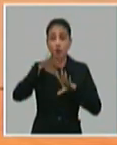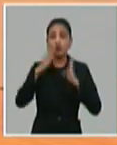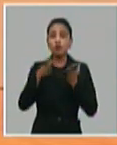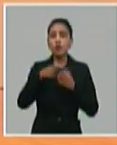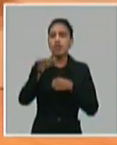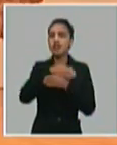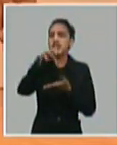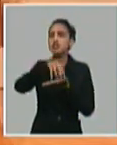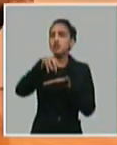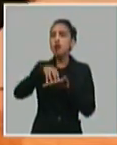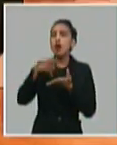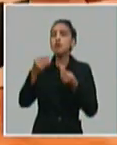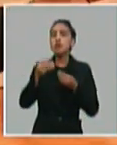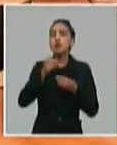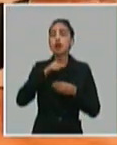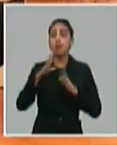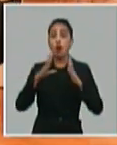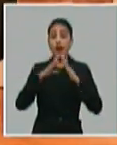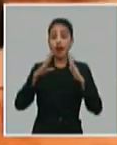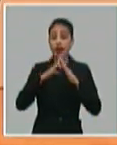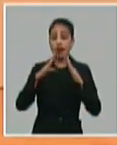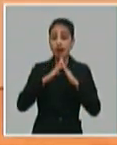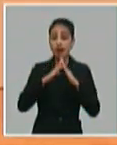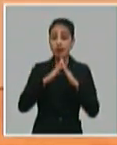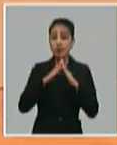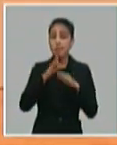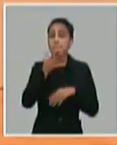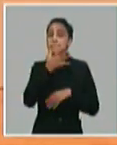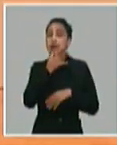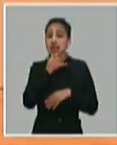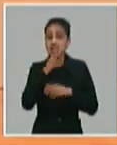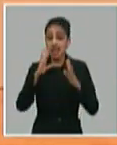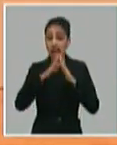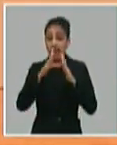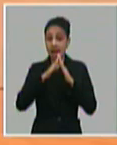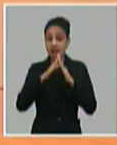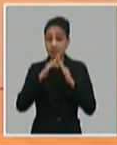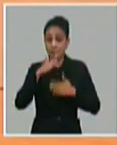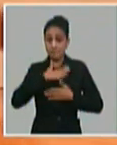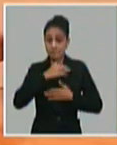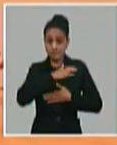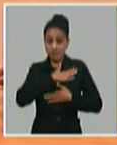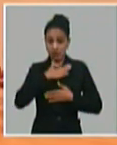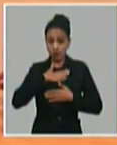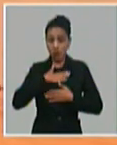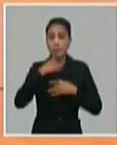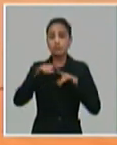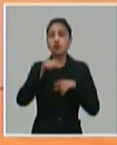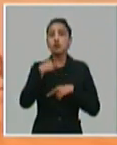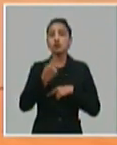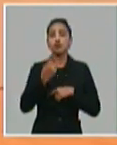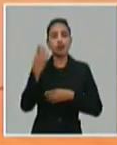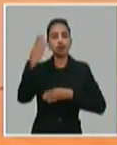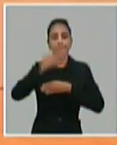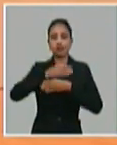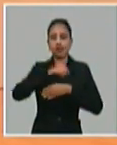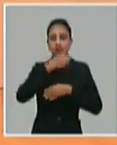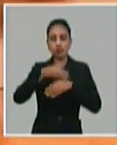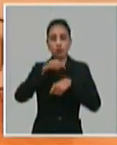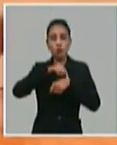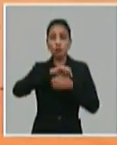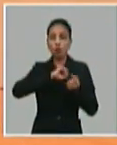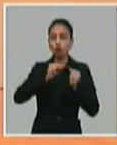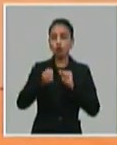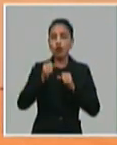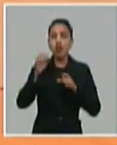ciudades, en muchos casos son casas que se parecen a la casa particular. Nosotros sí hemos limitado ya a partir de ahí que